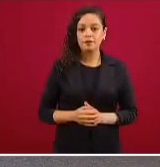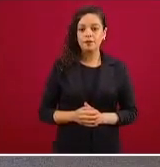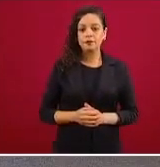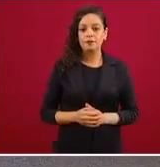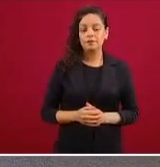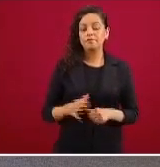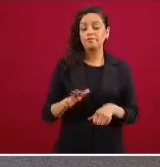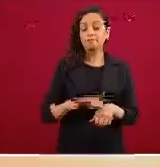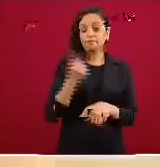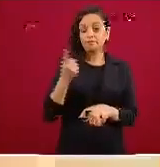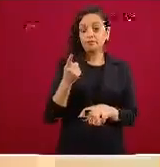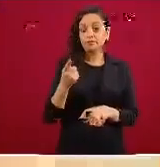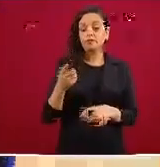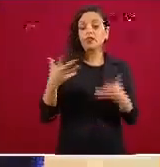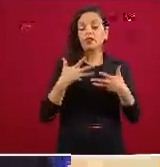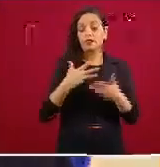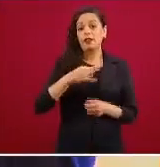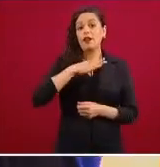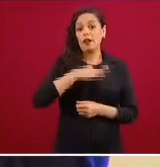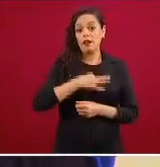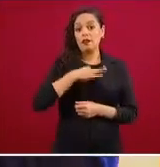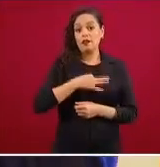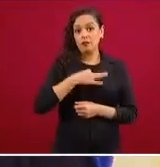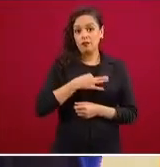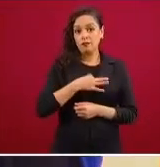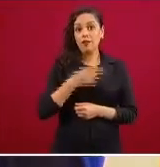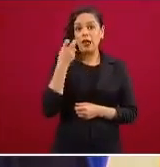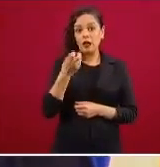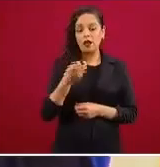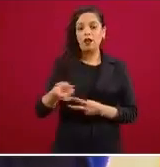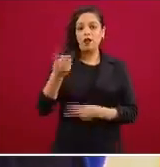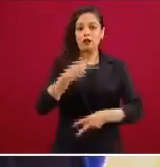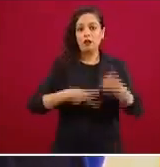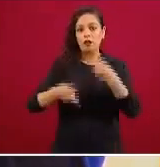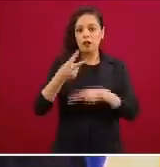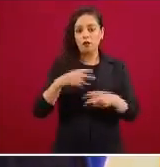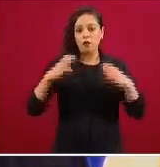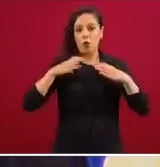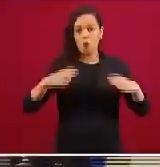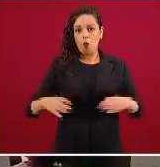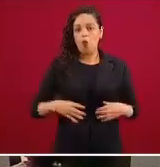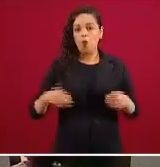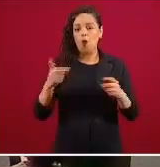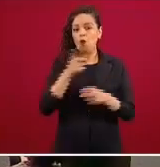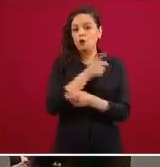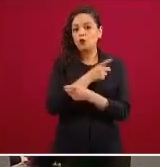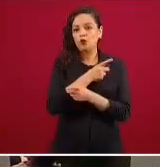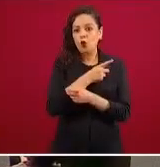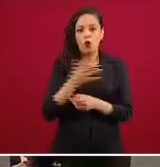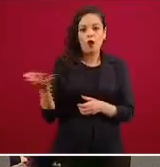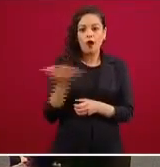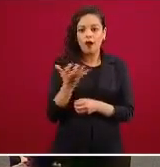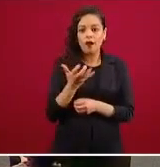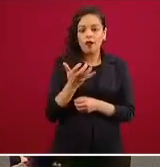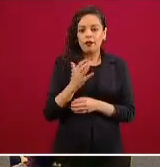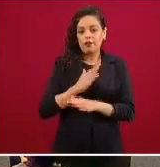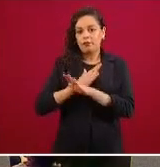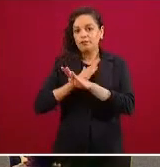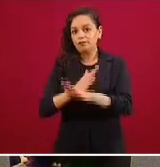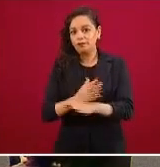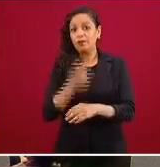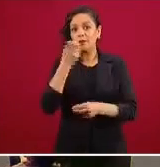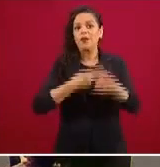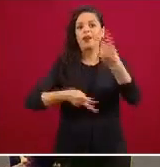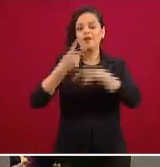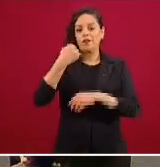tanto inflamatorio como infeccioso existe una respuesta del cuerpo de activación del sistema inmune hasta ahí es el COVID